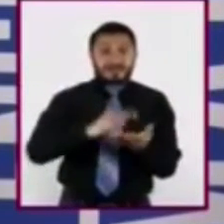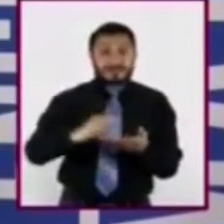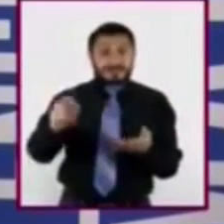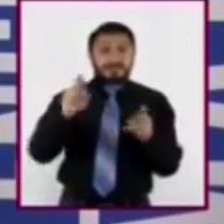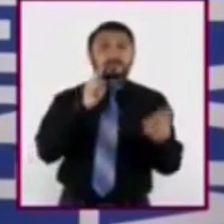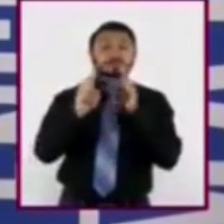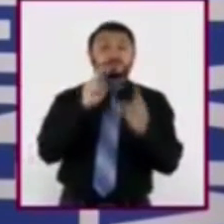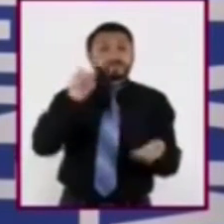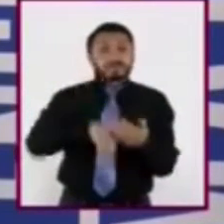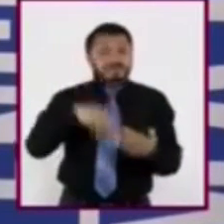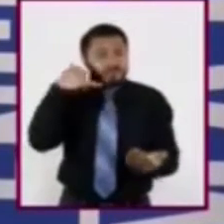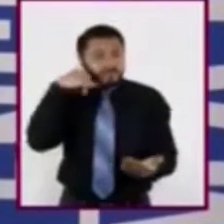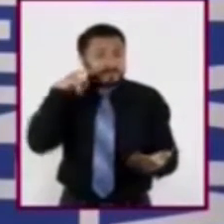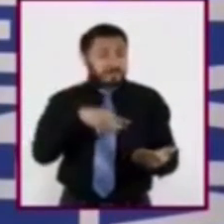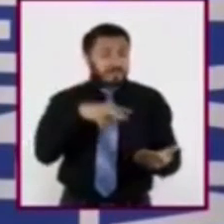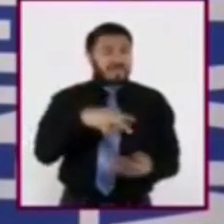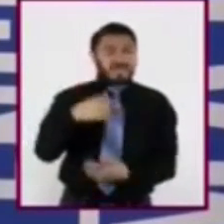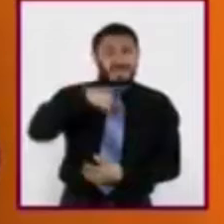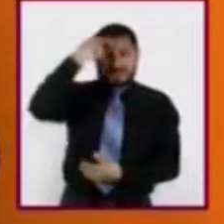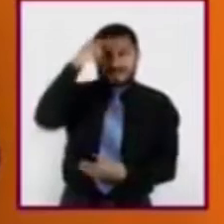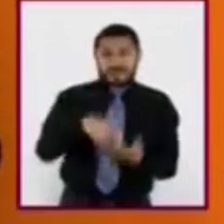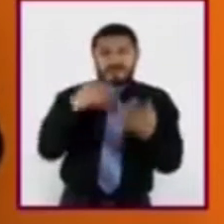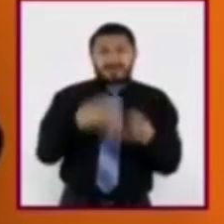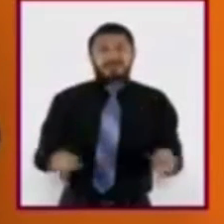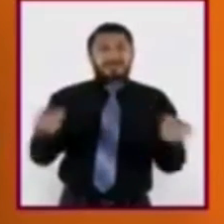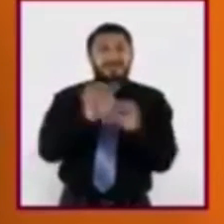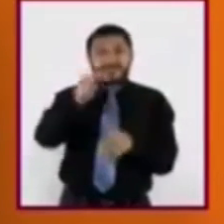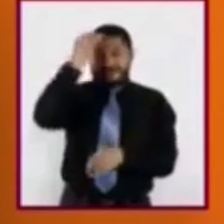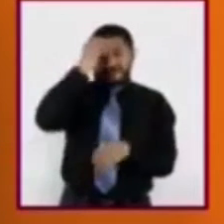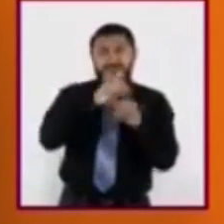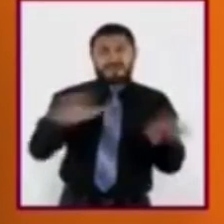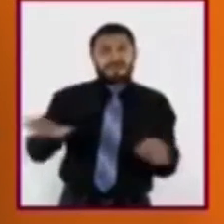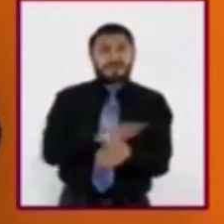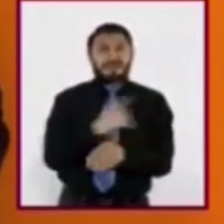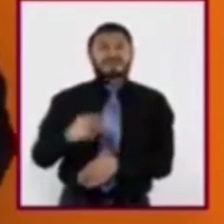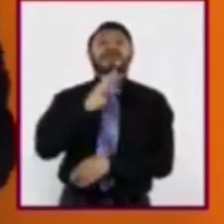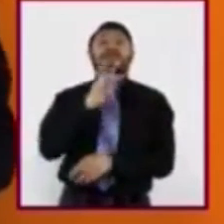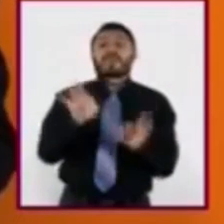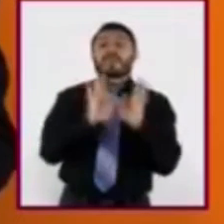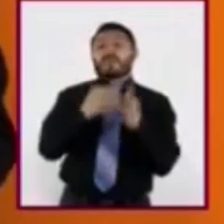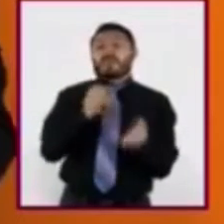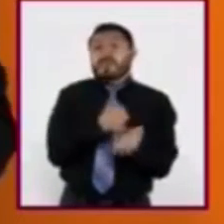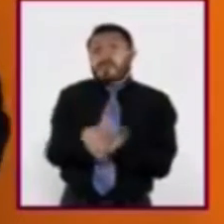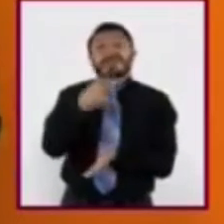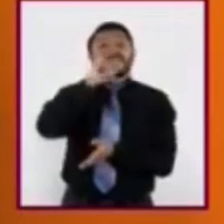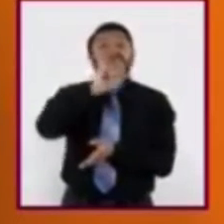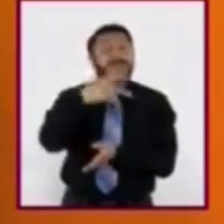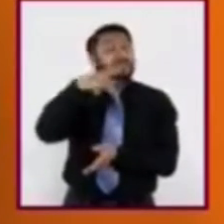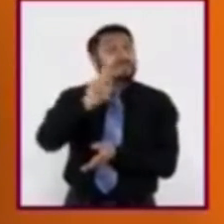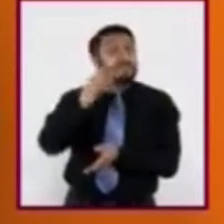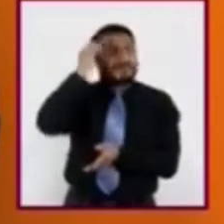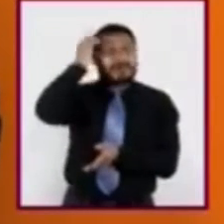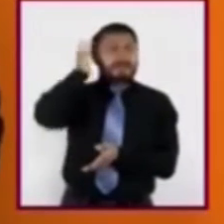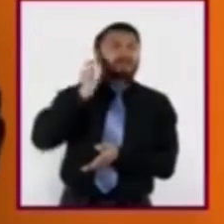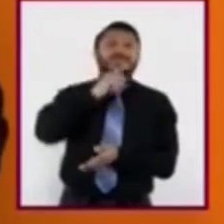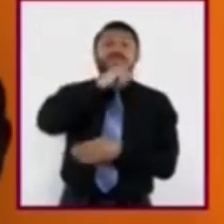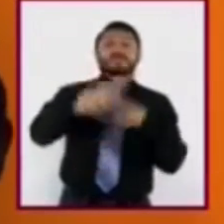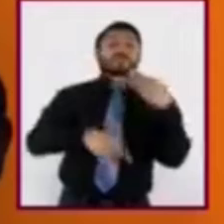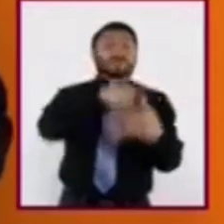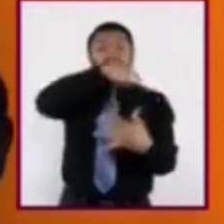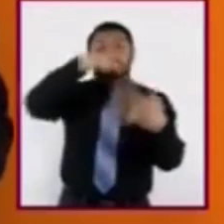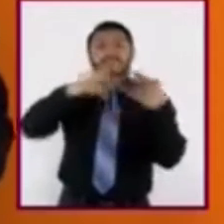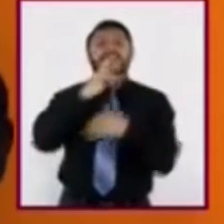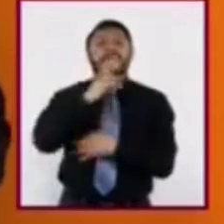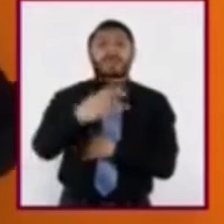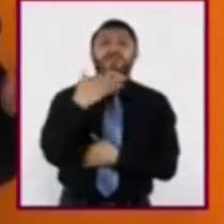que es importante estar informado porque así podemos tomar mejores decisiones. Sí, todas esas respuestas son correctas.